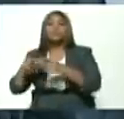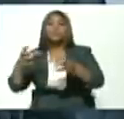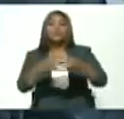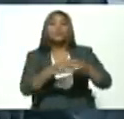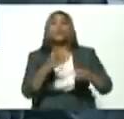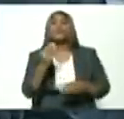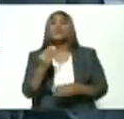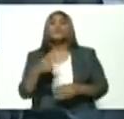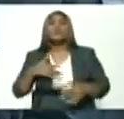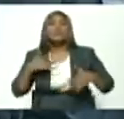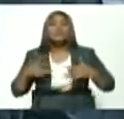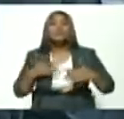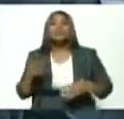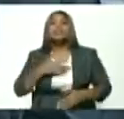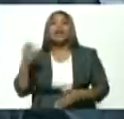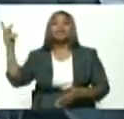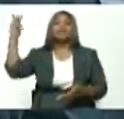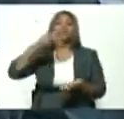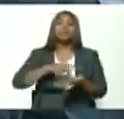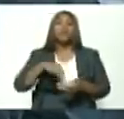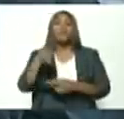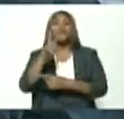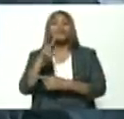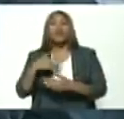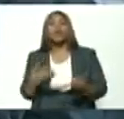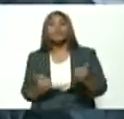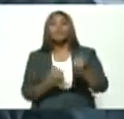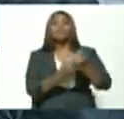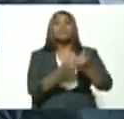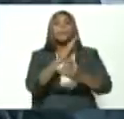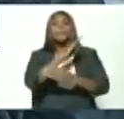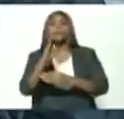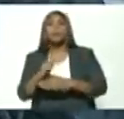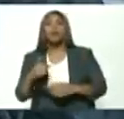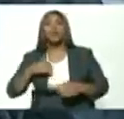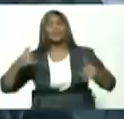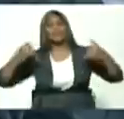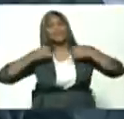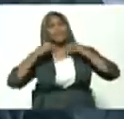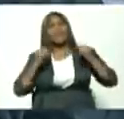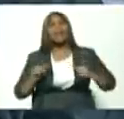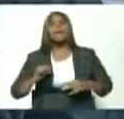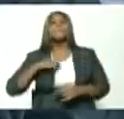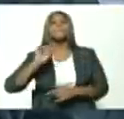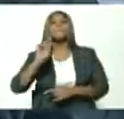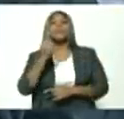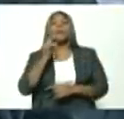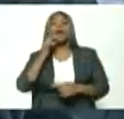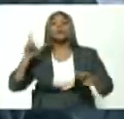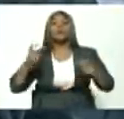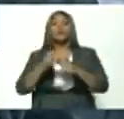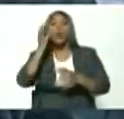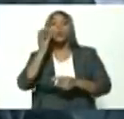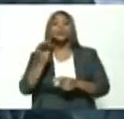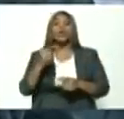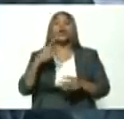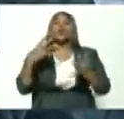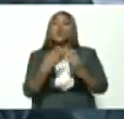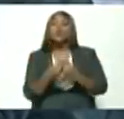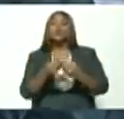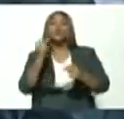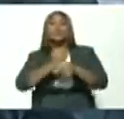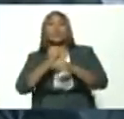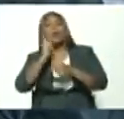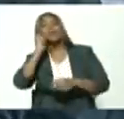a acompañarnos en el bicentenario. Yo feliz, presidente, de que este sea el primer consejo, justamente el de los trabajadores y las trabajadoras,